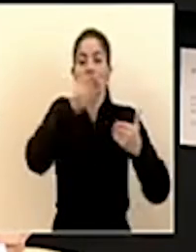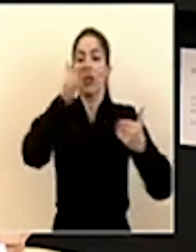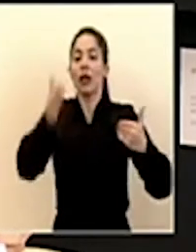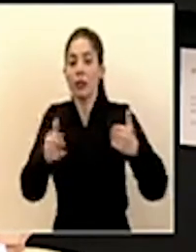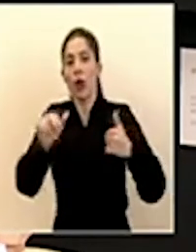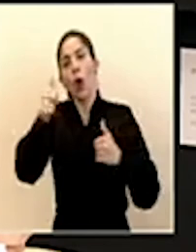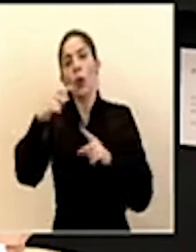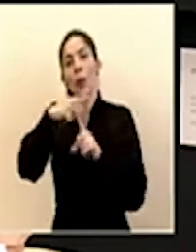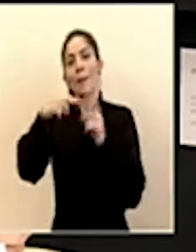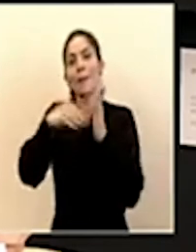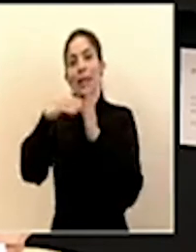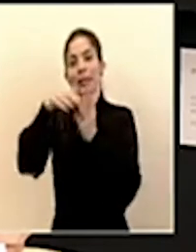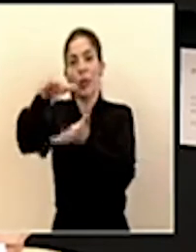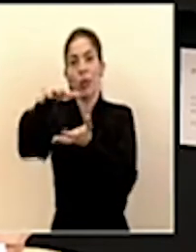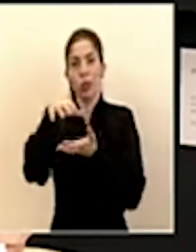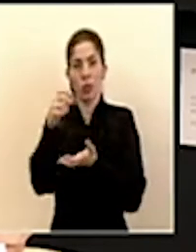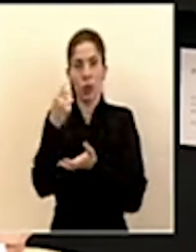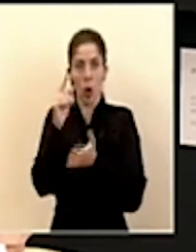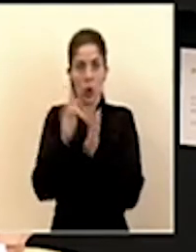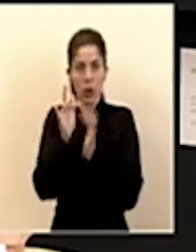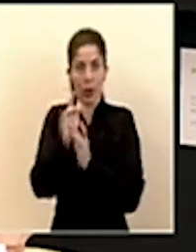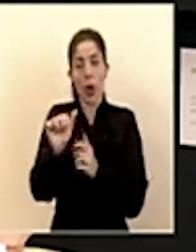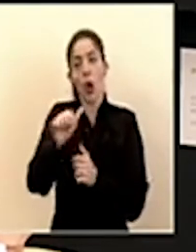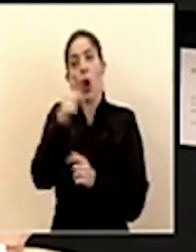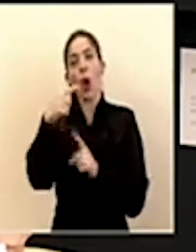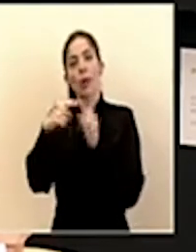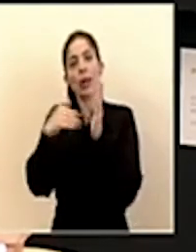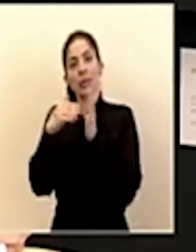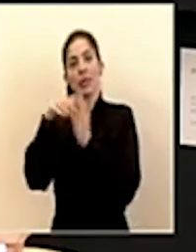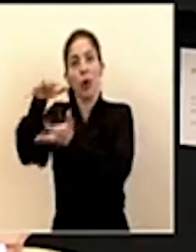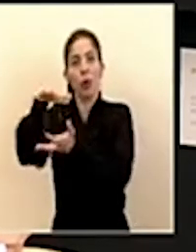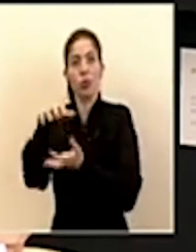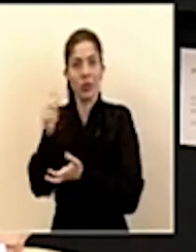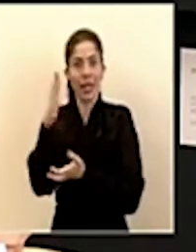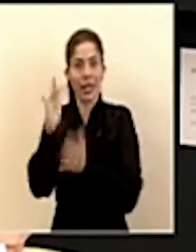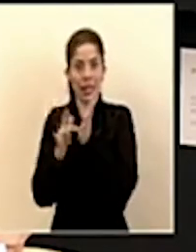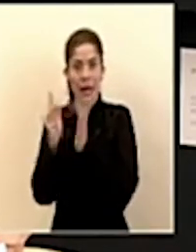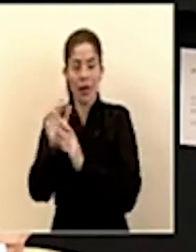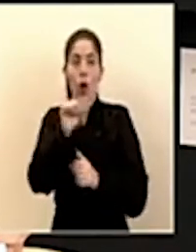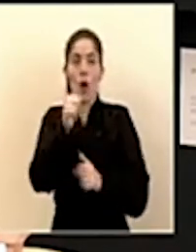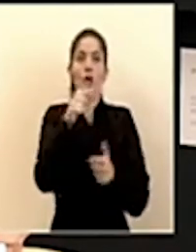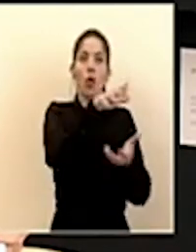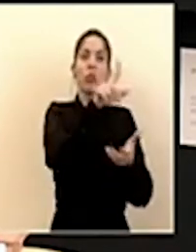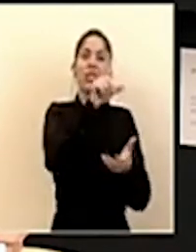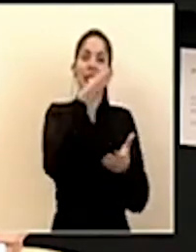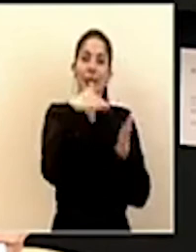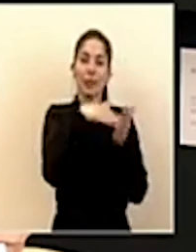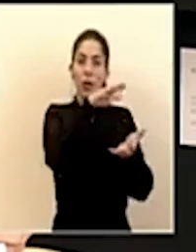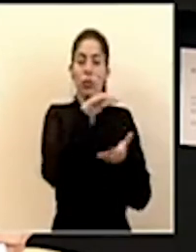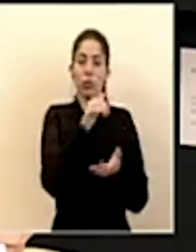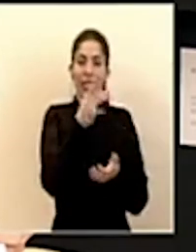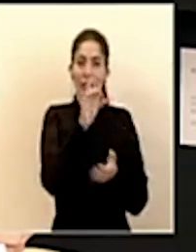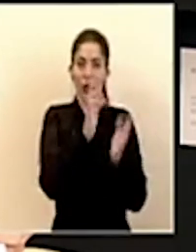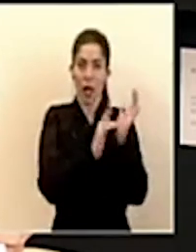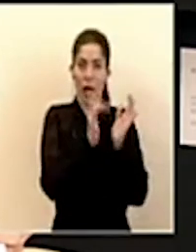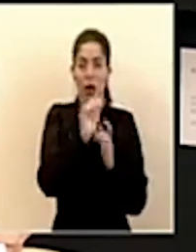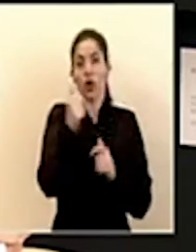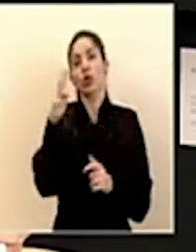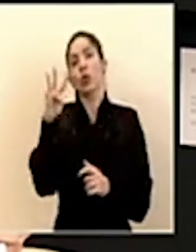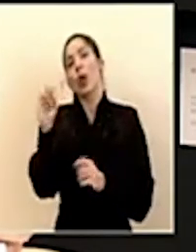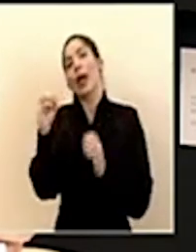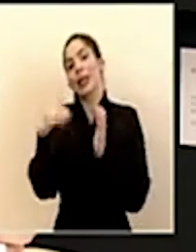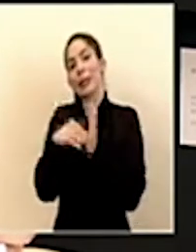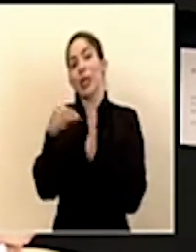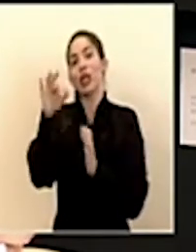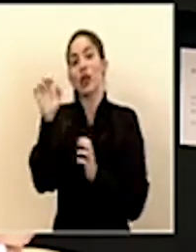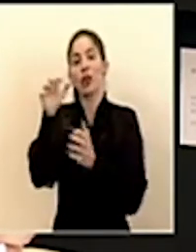otro medio millón el 11 de abril otro medio millón el 15 de abril otros cien mil el 18 de abril y otros cuarenta mil novecientos